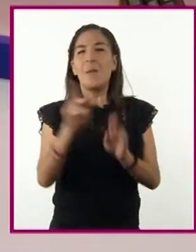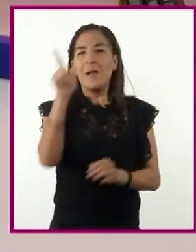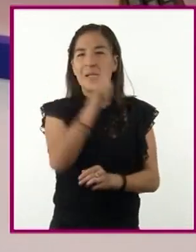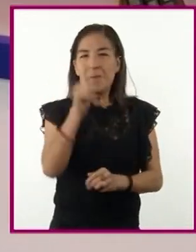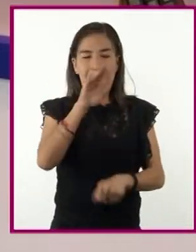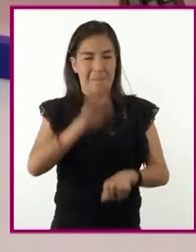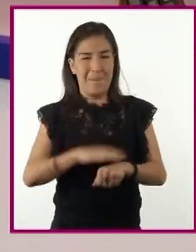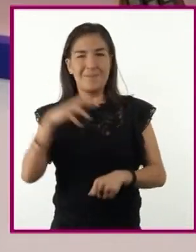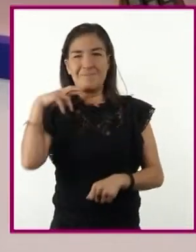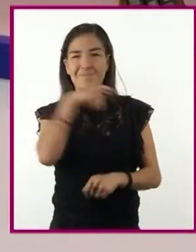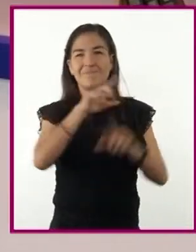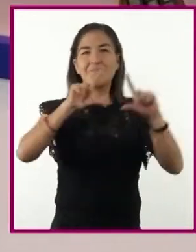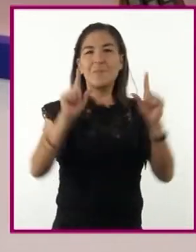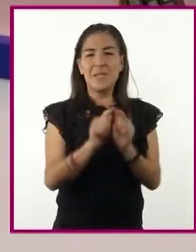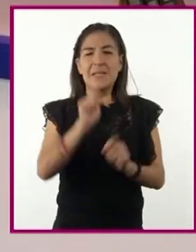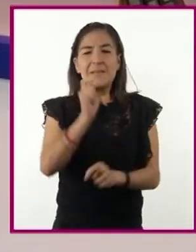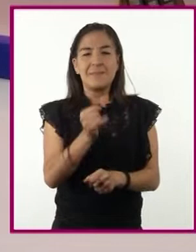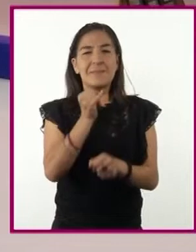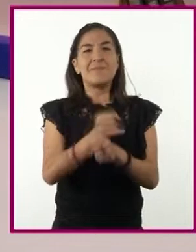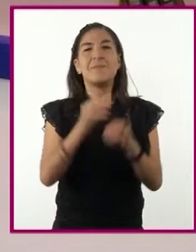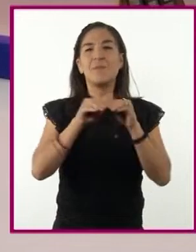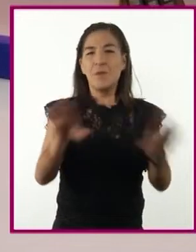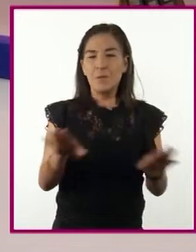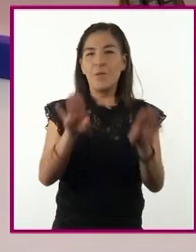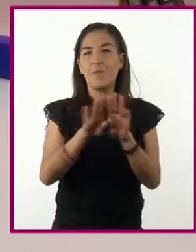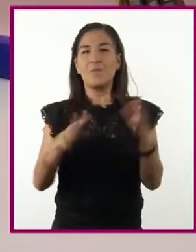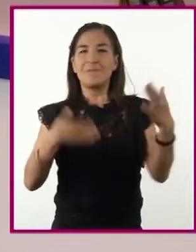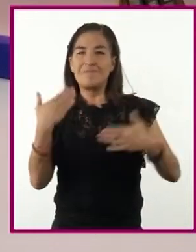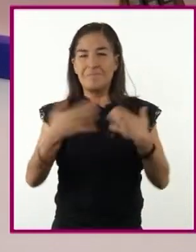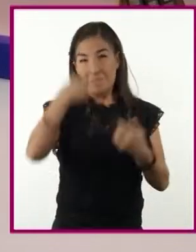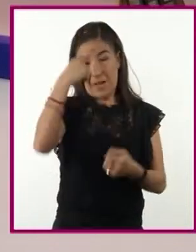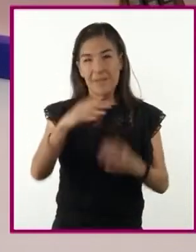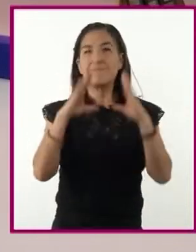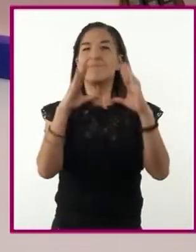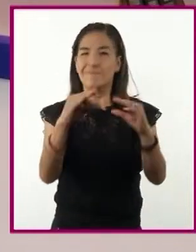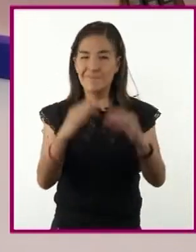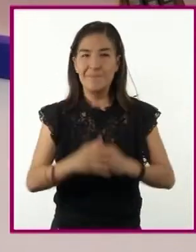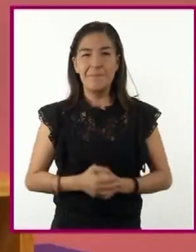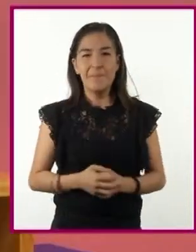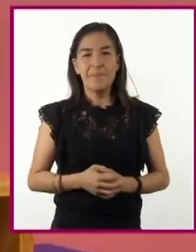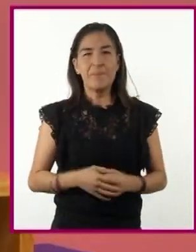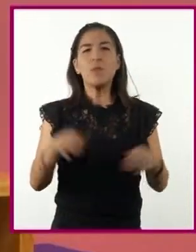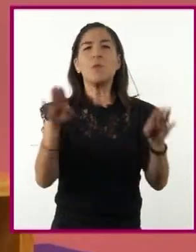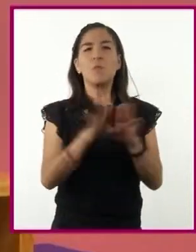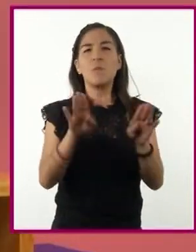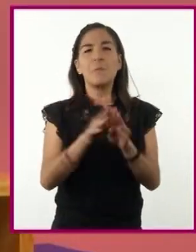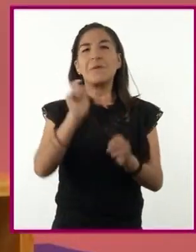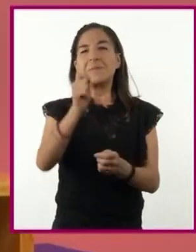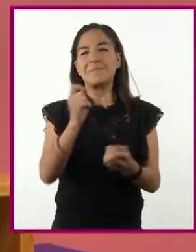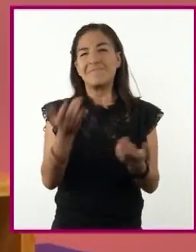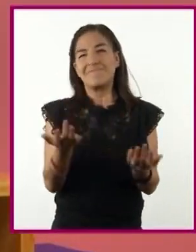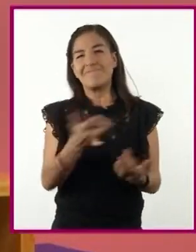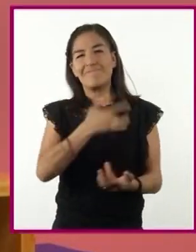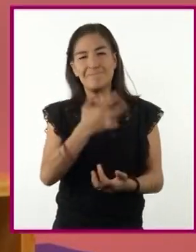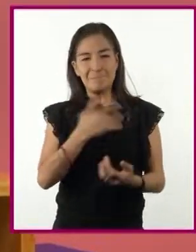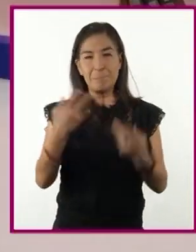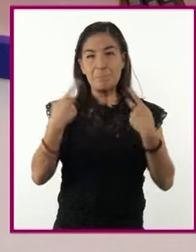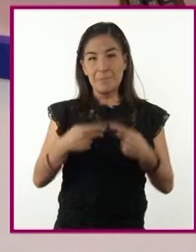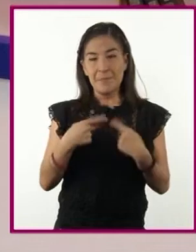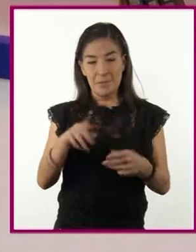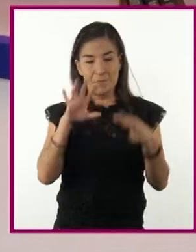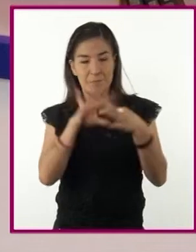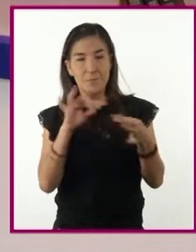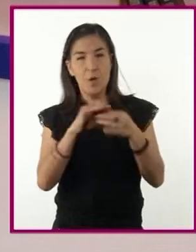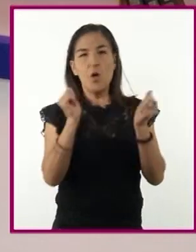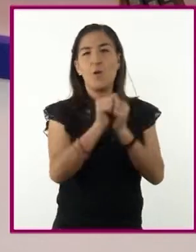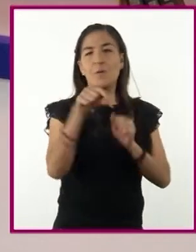y breve, ya sea para informar, entretener o enseñar. Además, establece un trato de cercanía entre el locutor y el